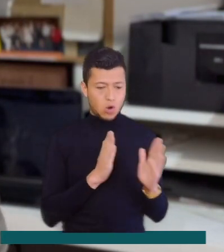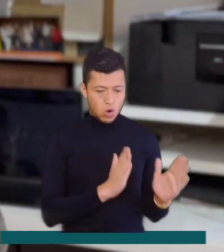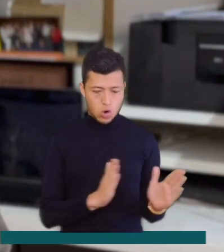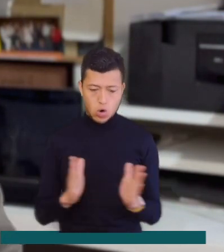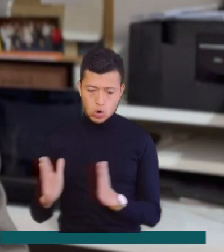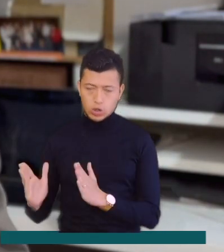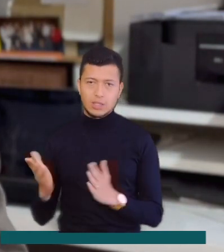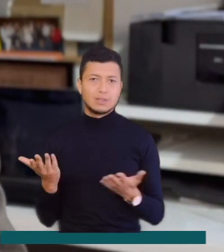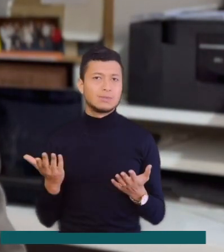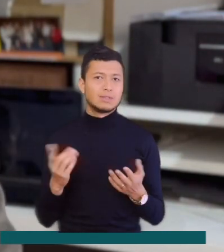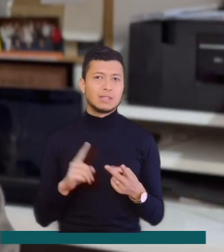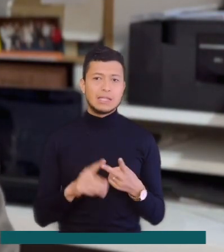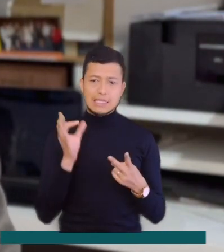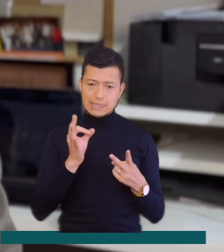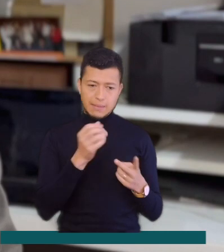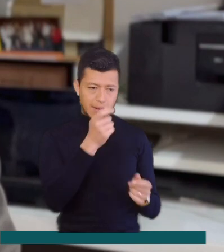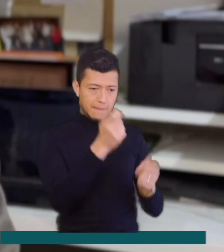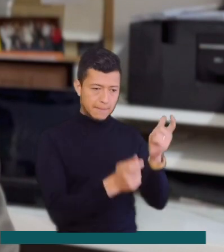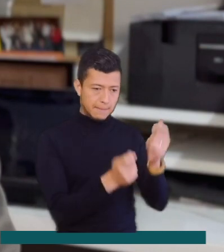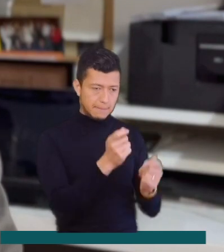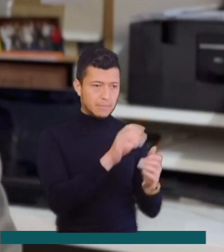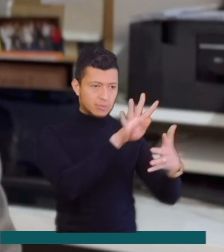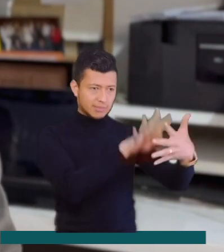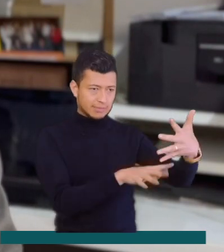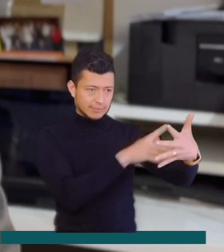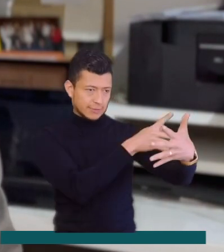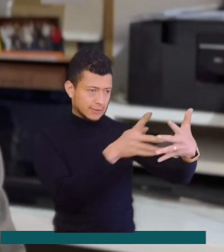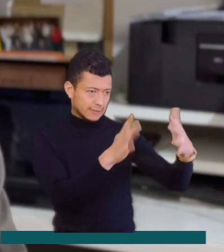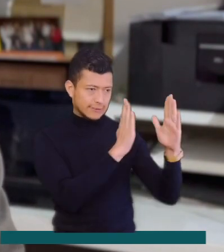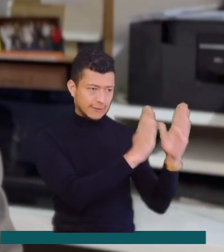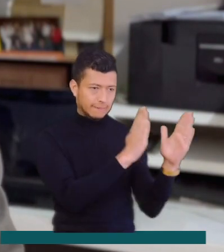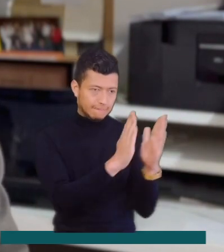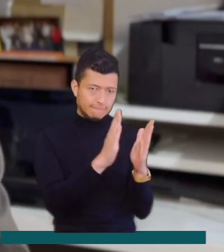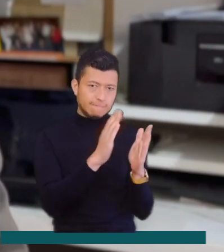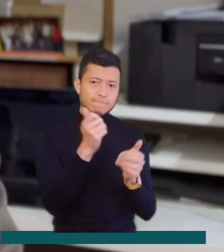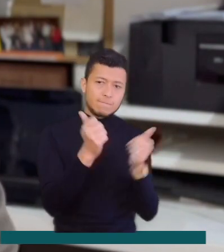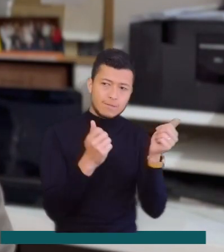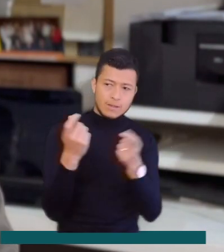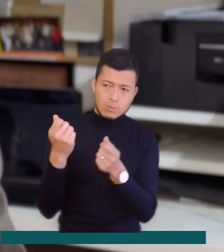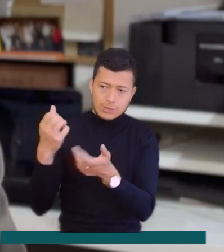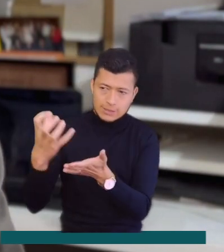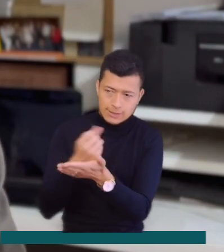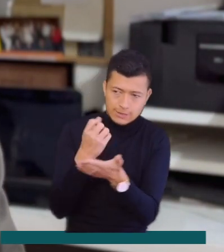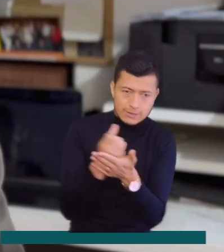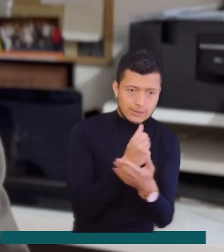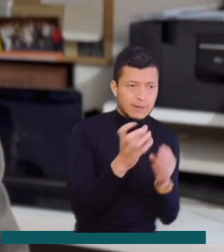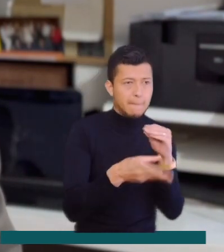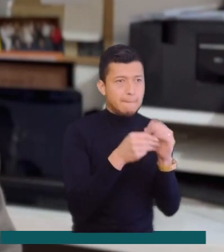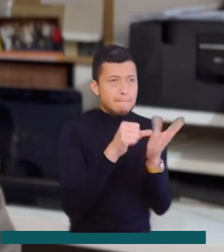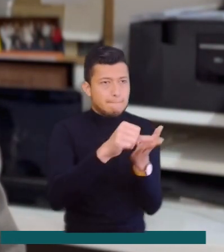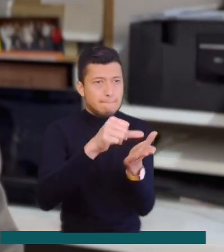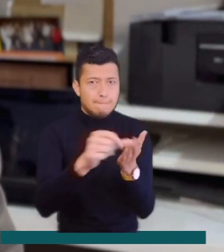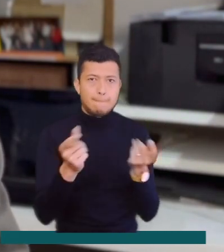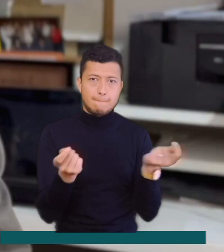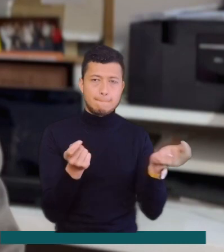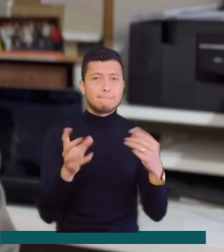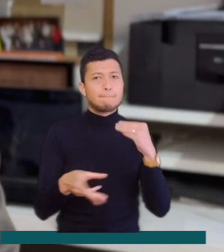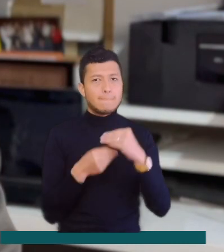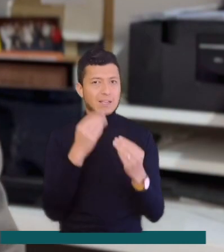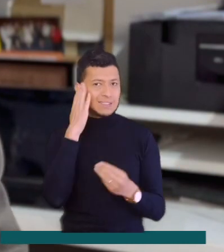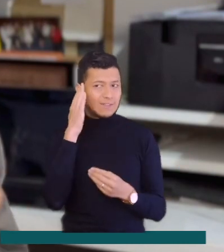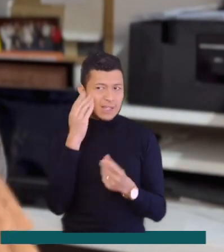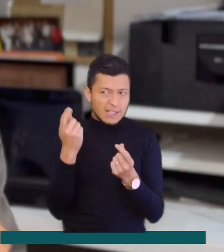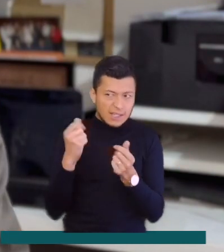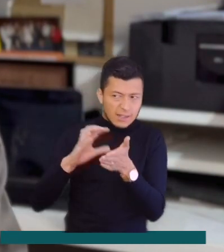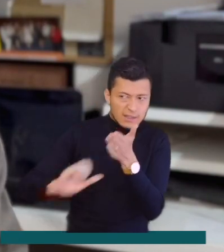ordenados, tener siempre un presupuesto donde vamos a poder identificar nuestros ingresos y gastos, y eso nos va a permitir conocer